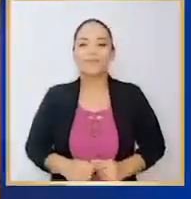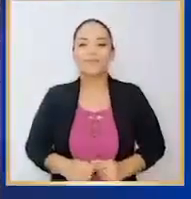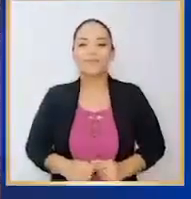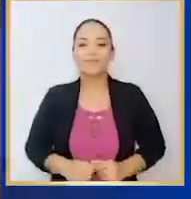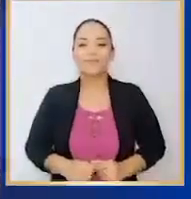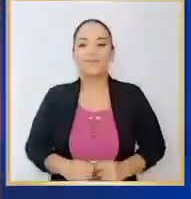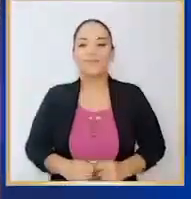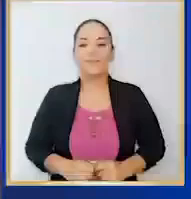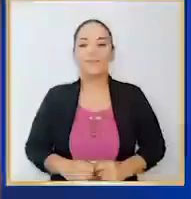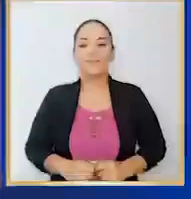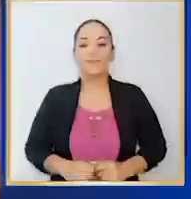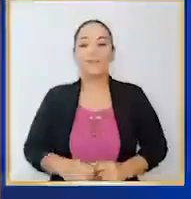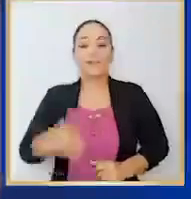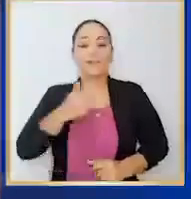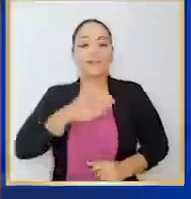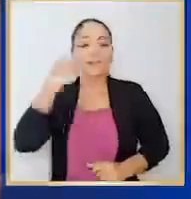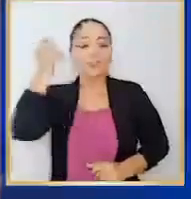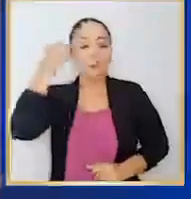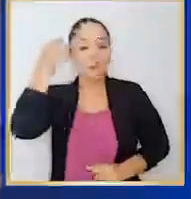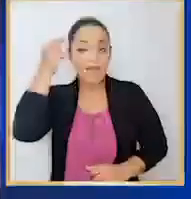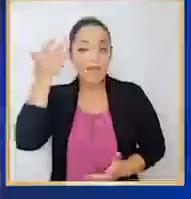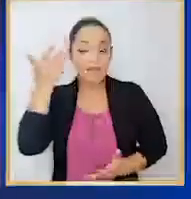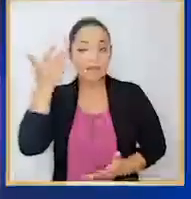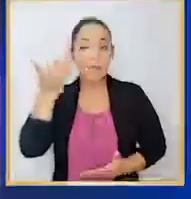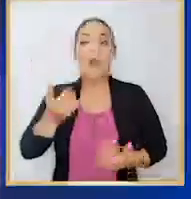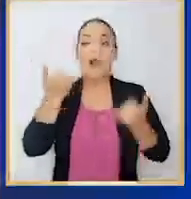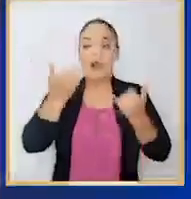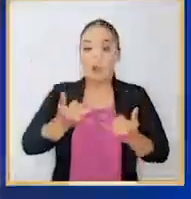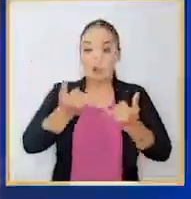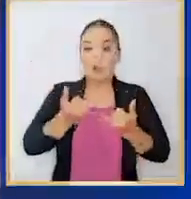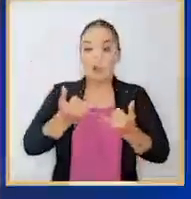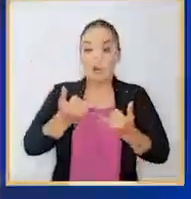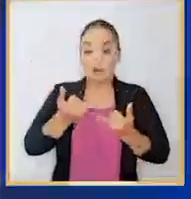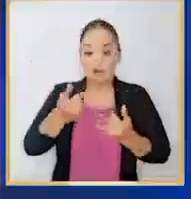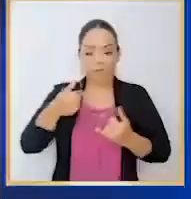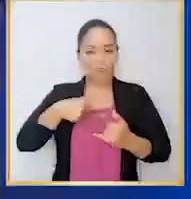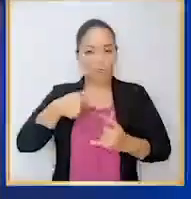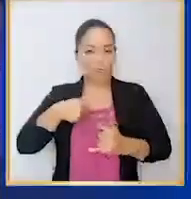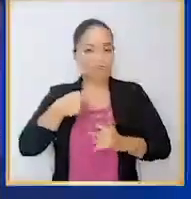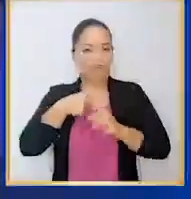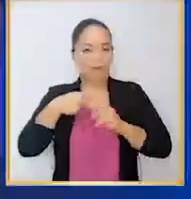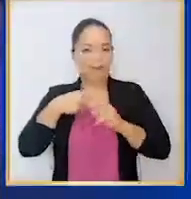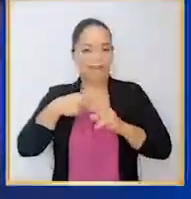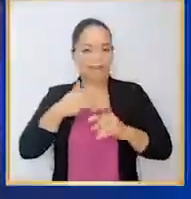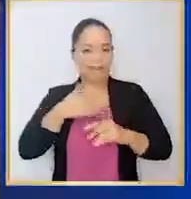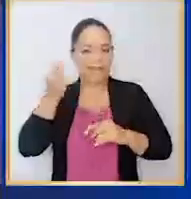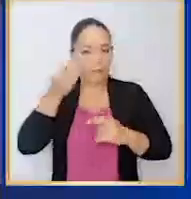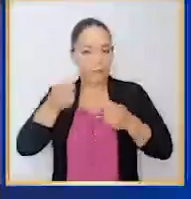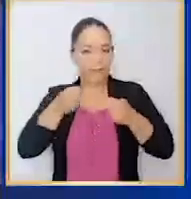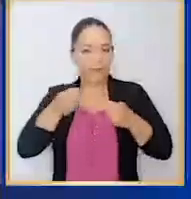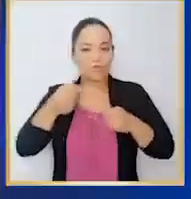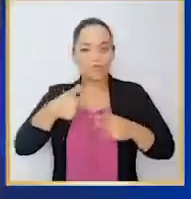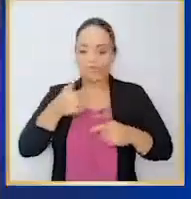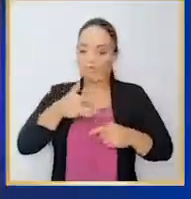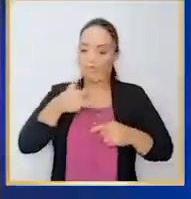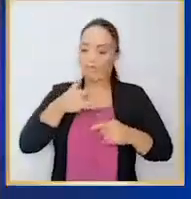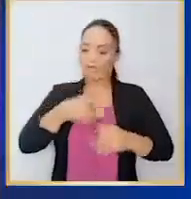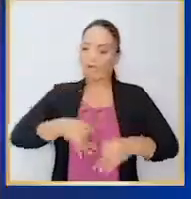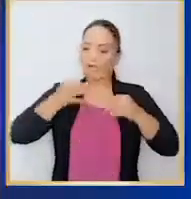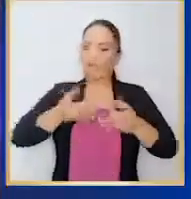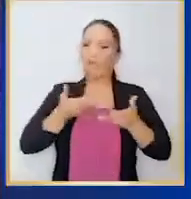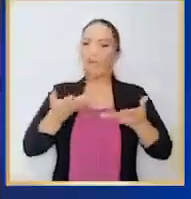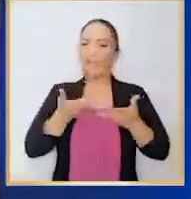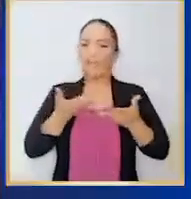A mitad de mi gobierno, cada día me convenzo más que lo único que necesita esta